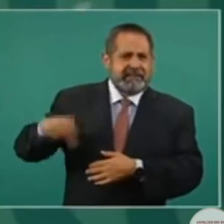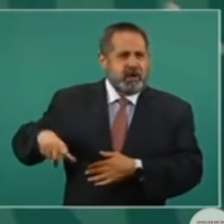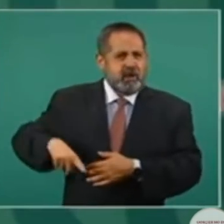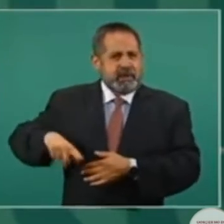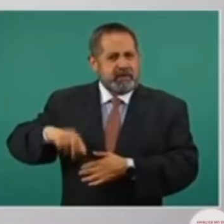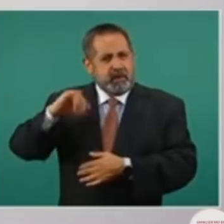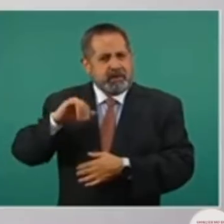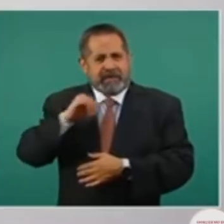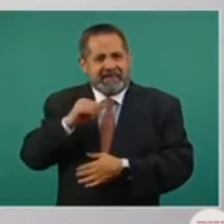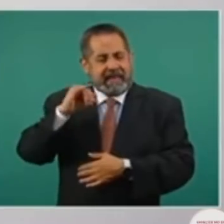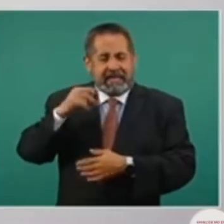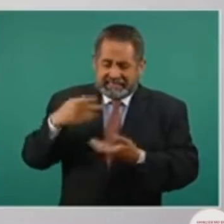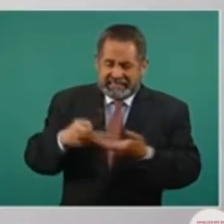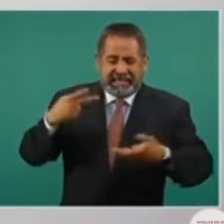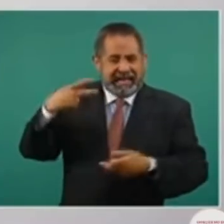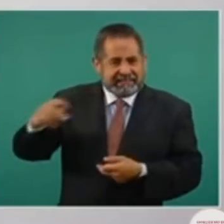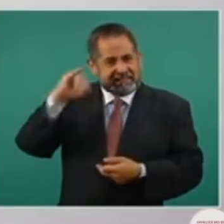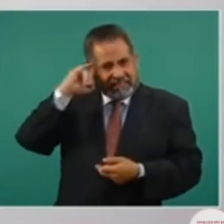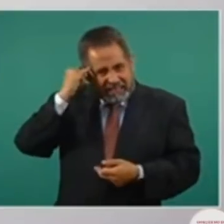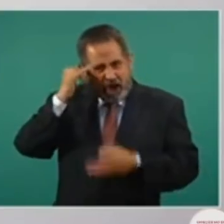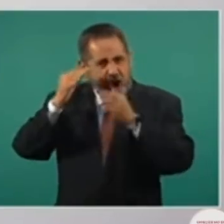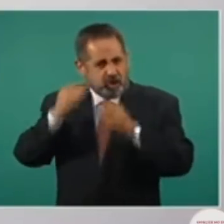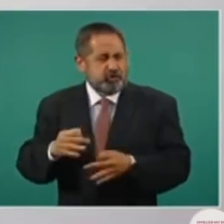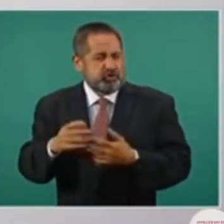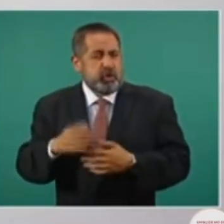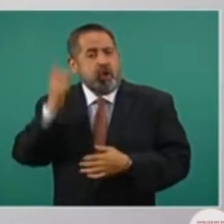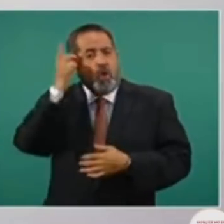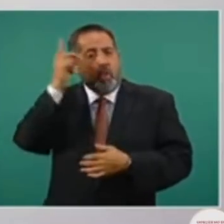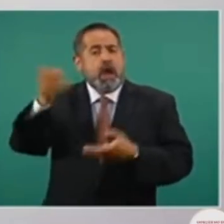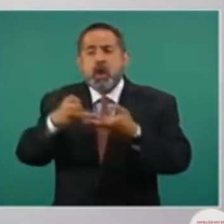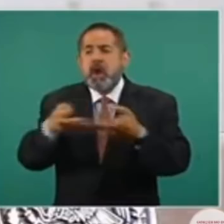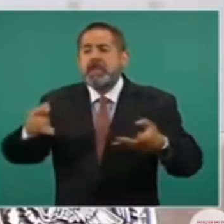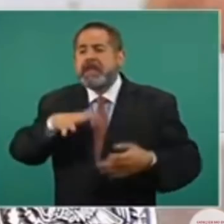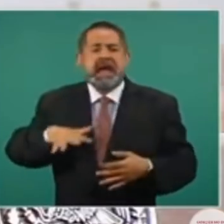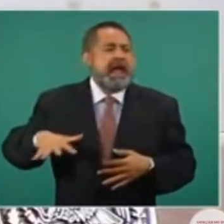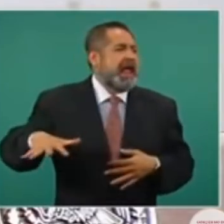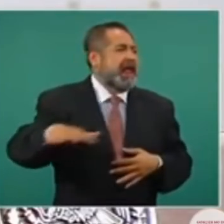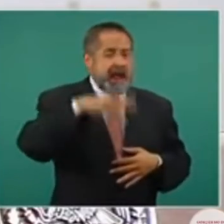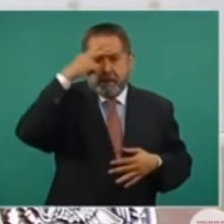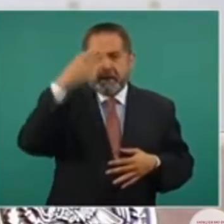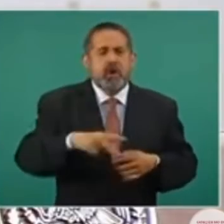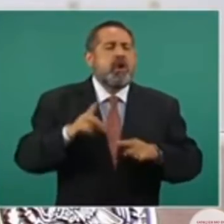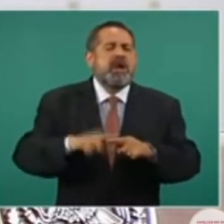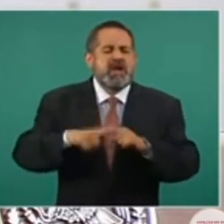cuando los dueños originarios de todo México